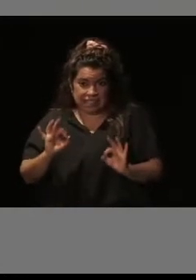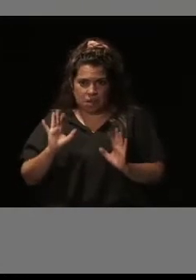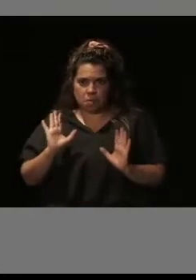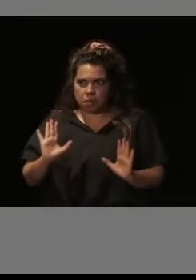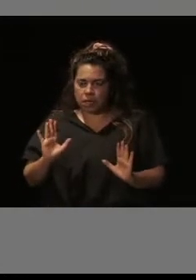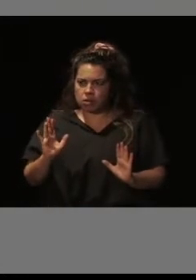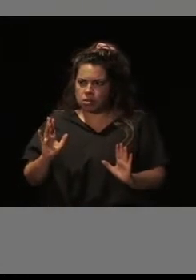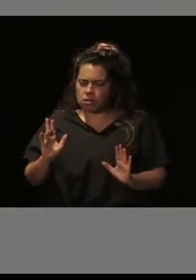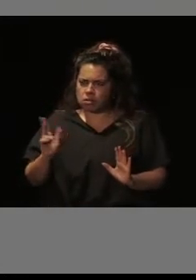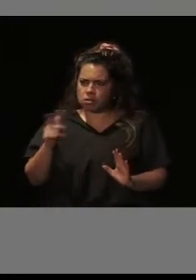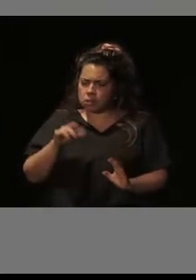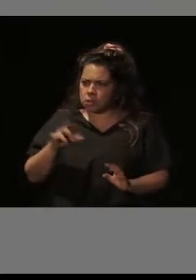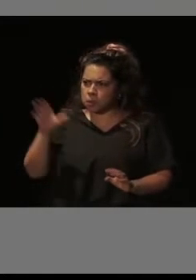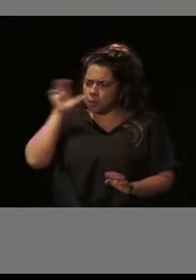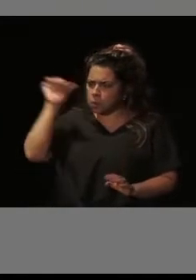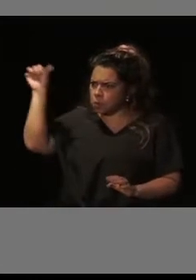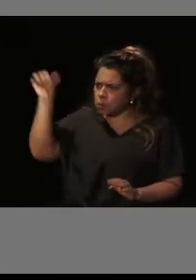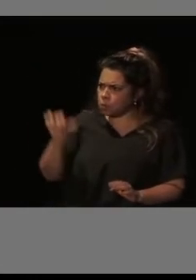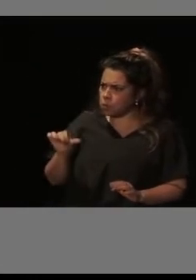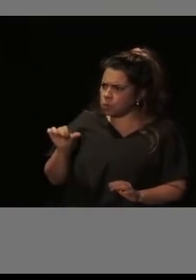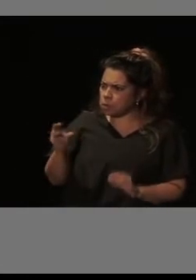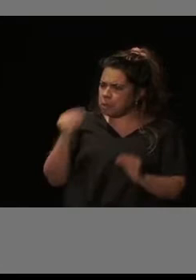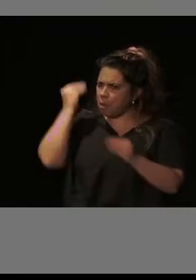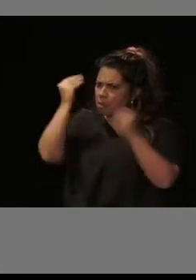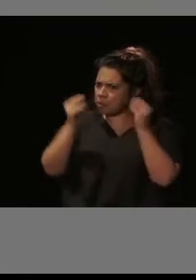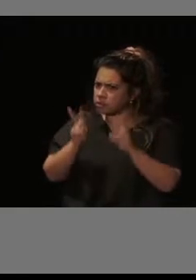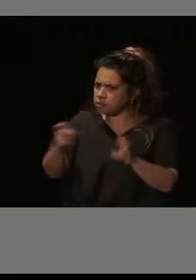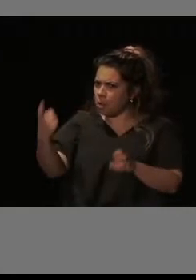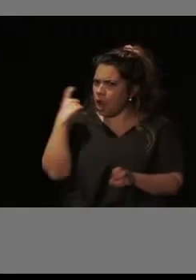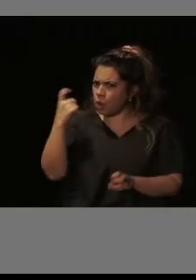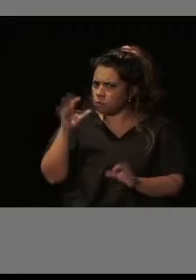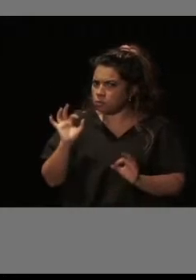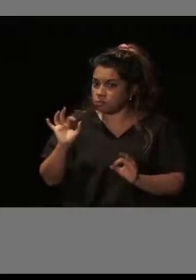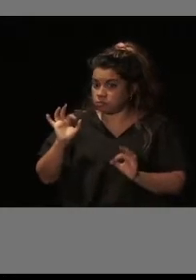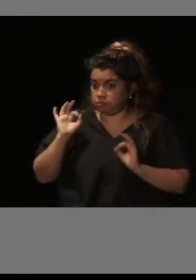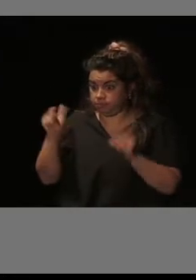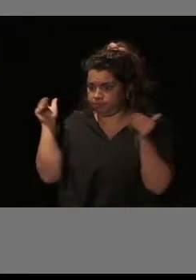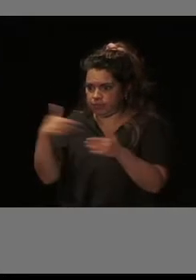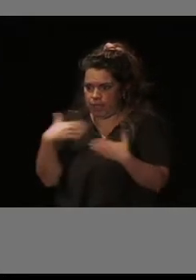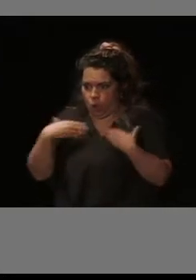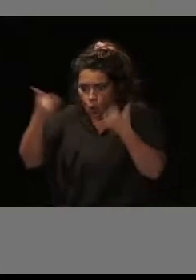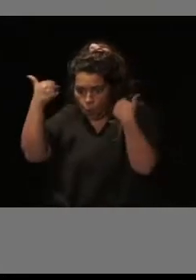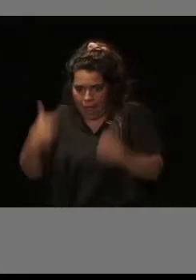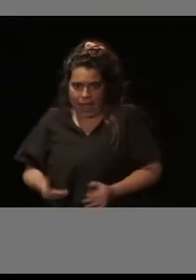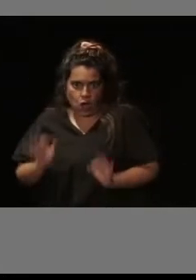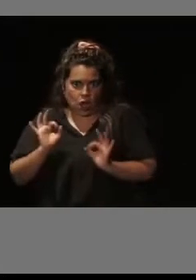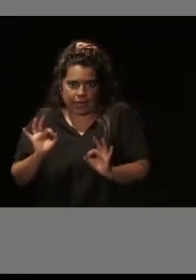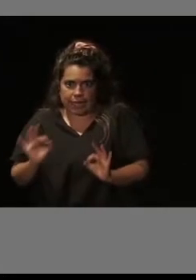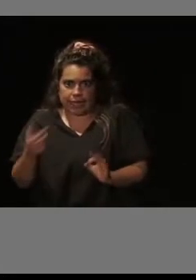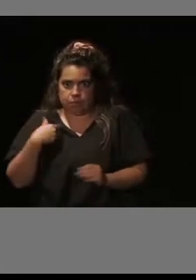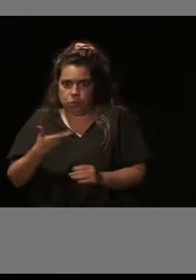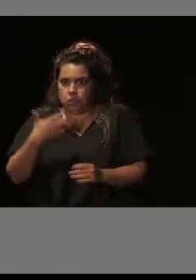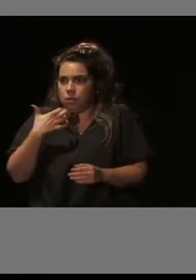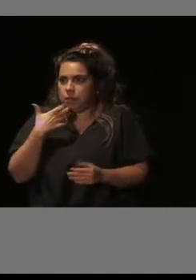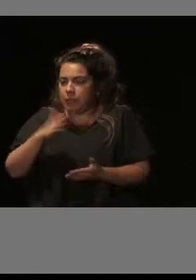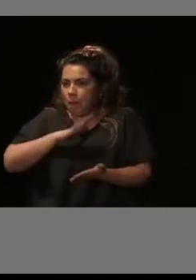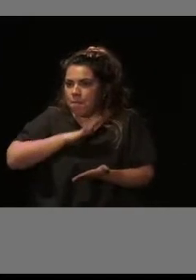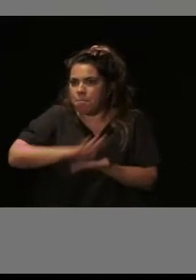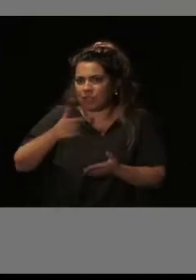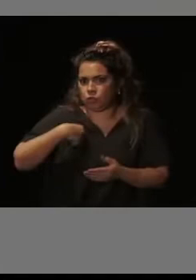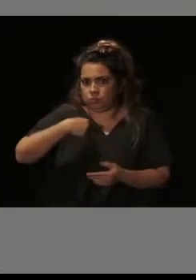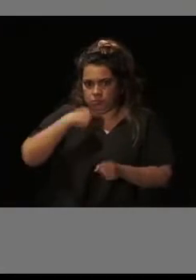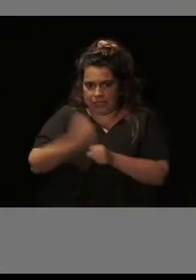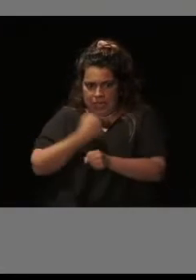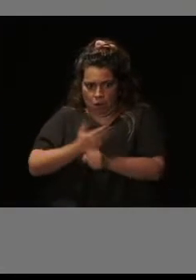oyes estas reflexiones, cuando ves de verdad el aspecto humano, ¿no? El efecto, el impacto de las cosas que tú estás haciendo, ¿no?